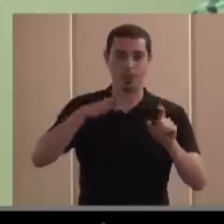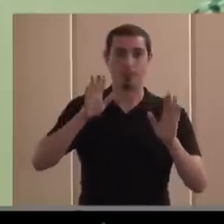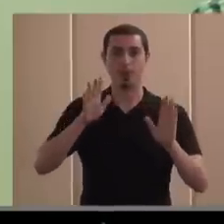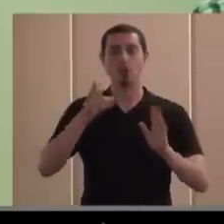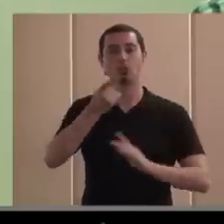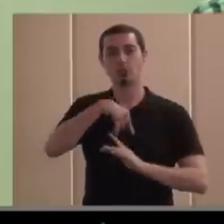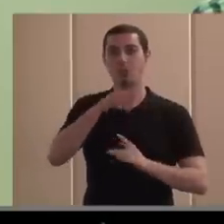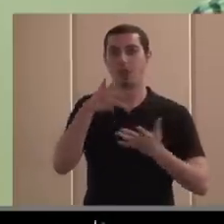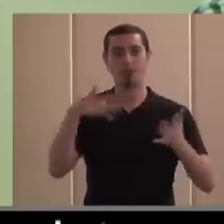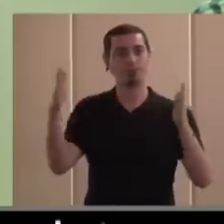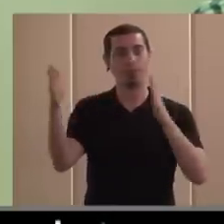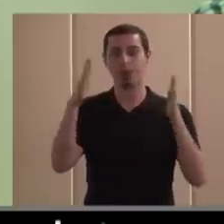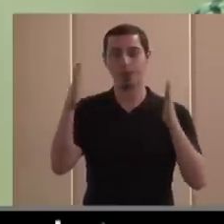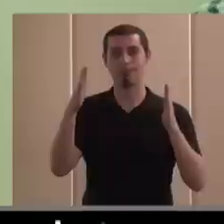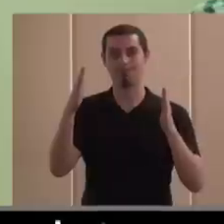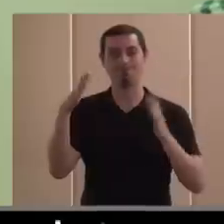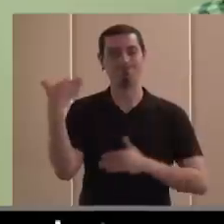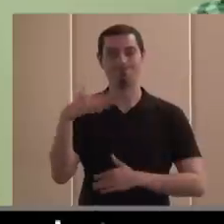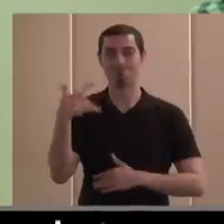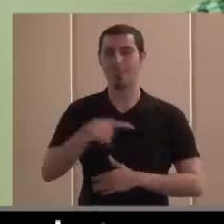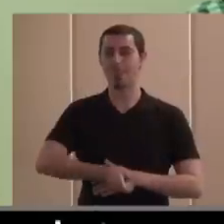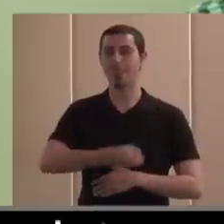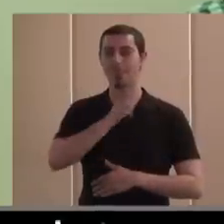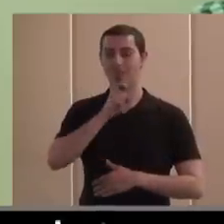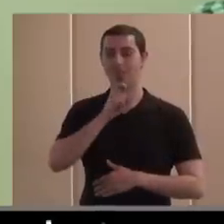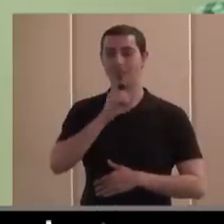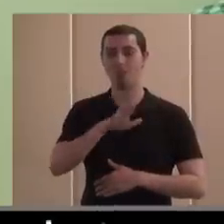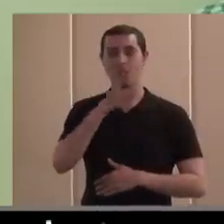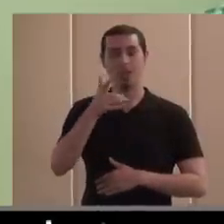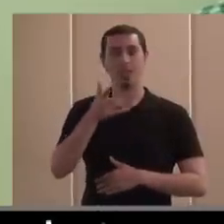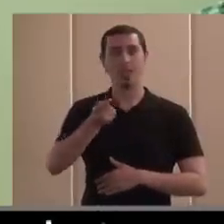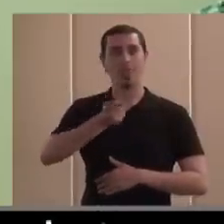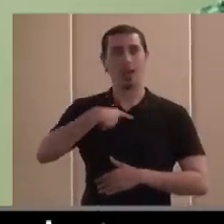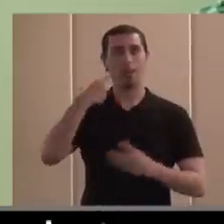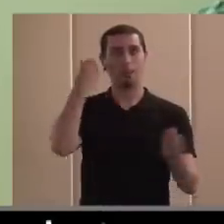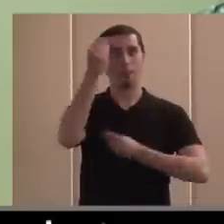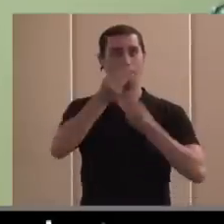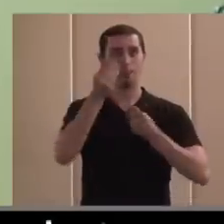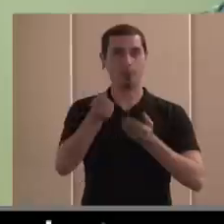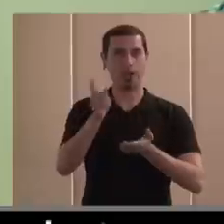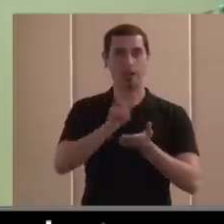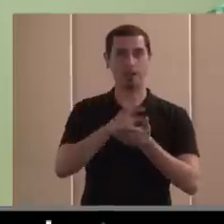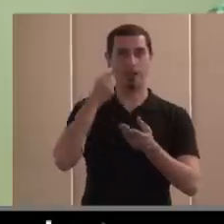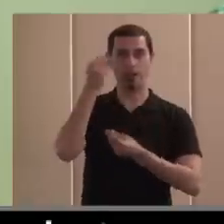viviendo tiempos bastante convulsos en ese sentido y que nos hacen replantearnos muchas de las cuestiones ¿no?